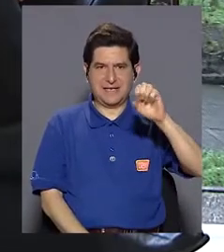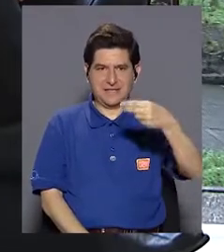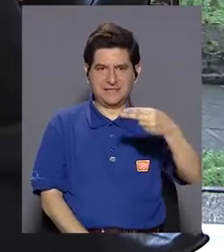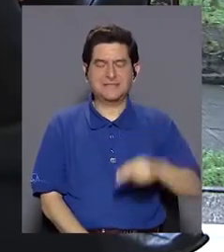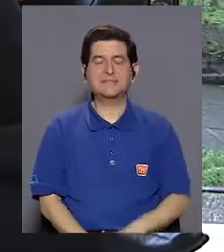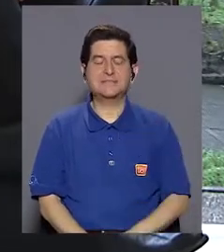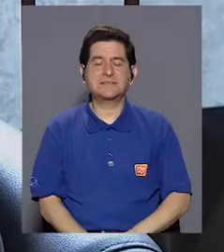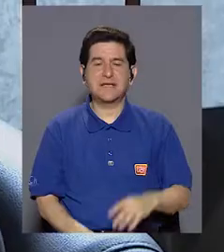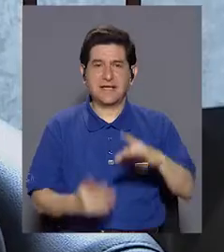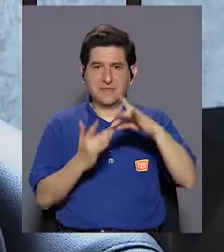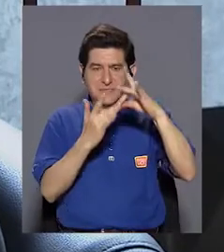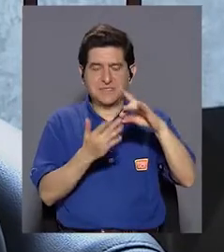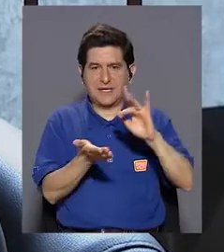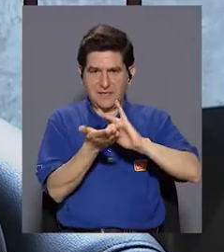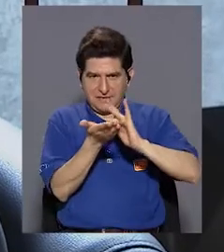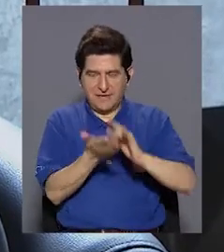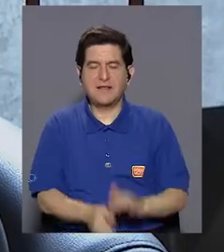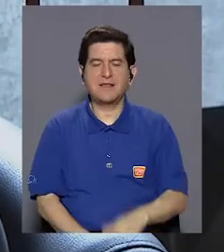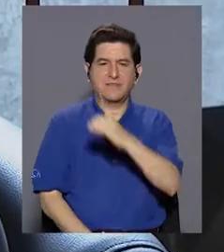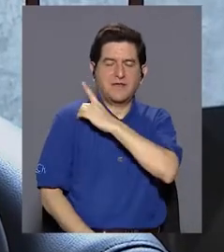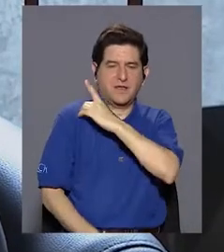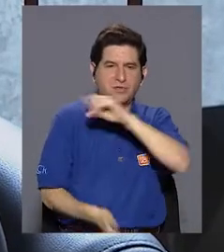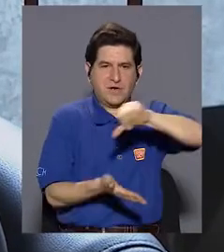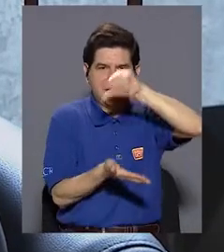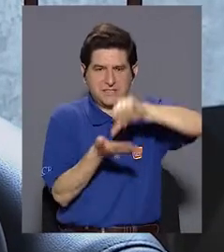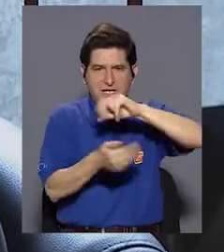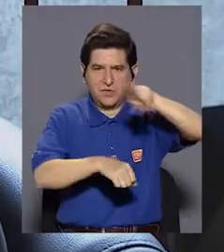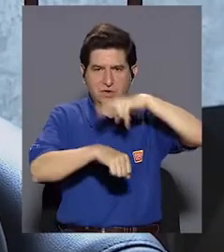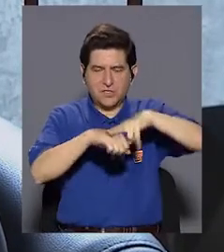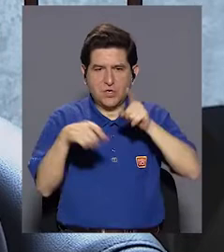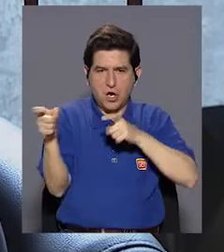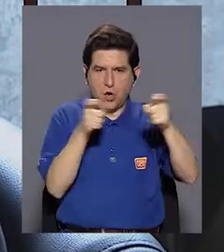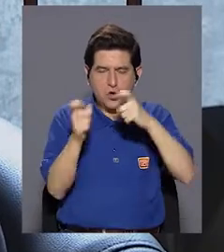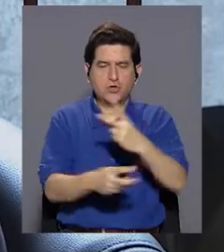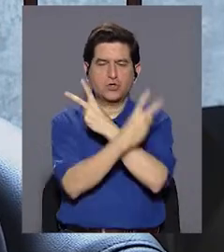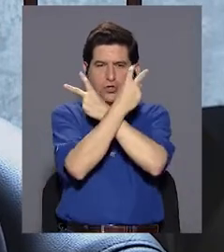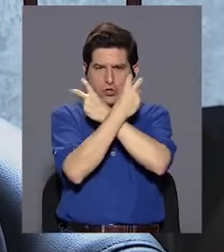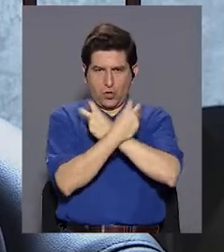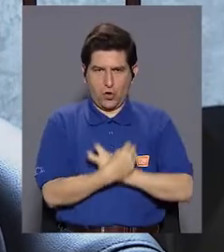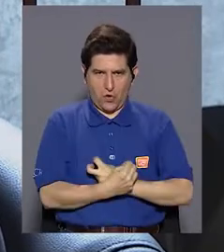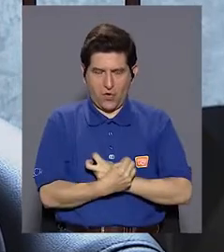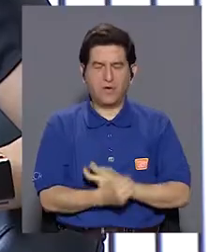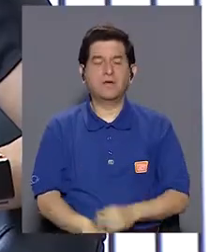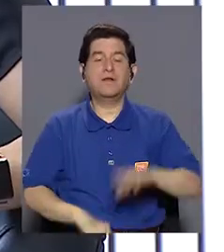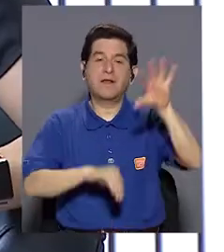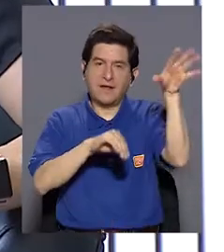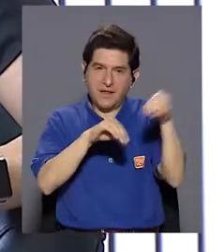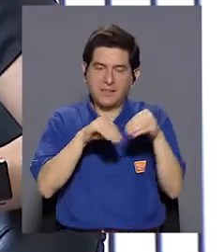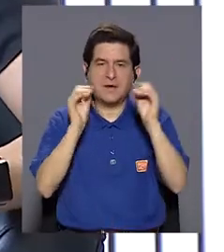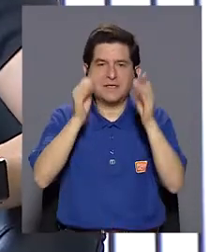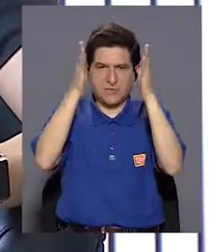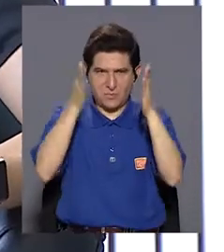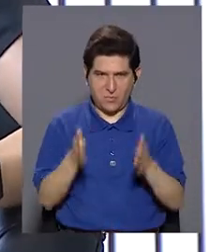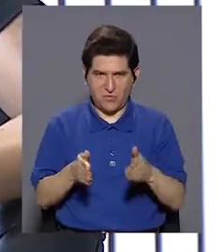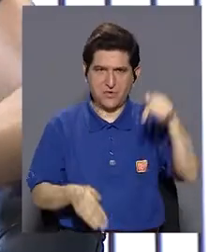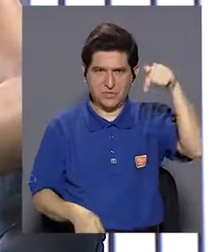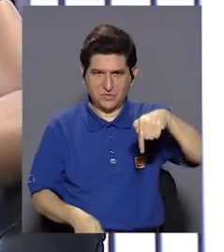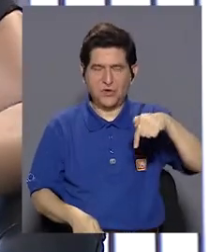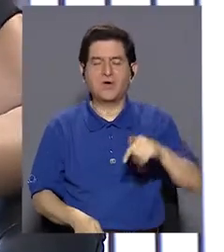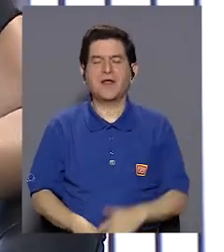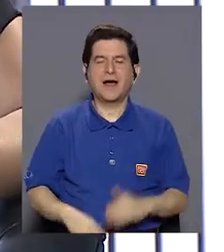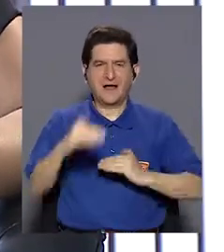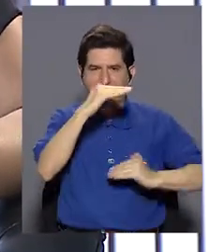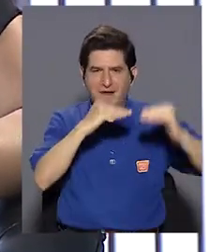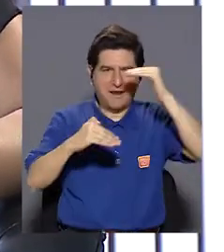toxicóloga farmacéutica, directora del Centro Nacional de Control de Intoxicaciones y además docente de